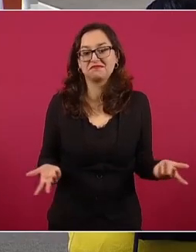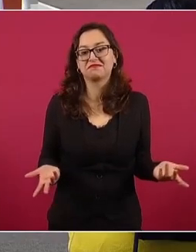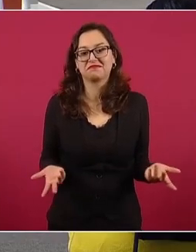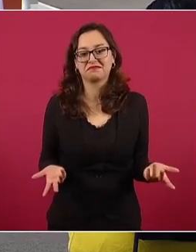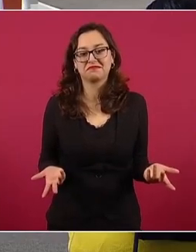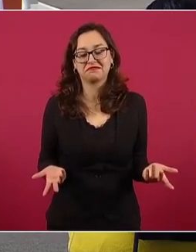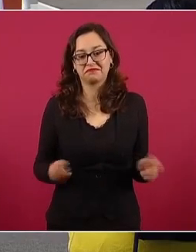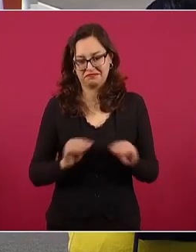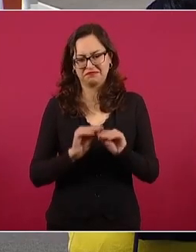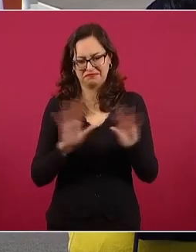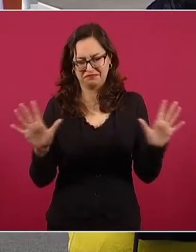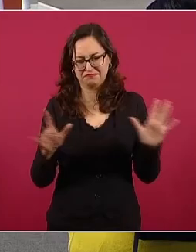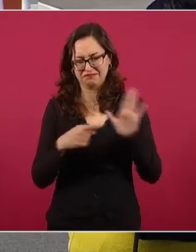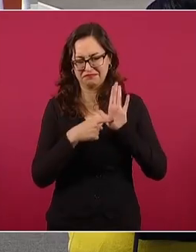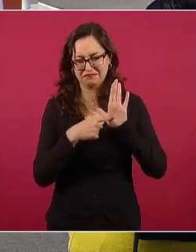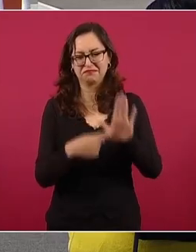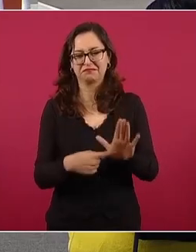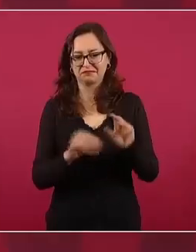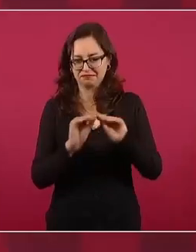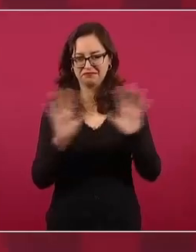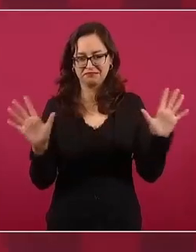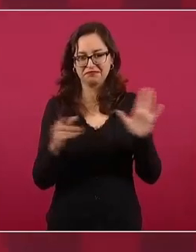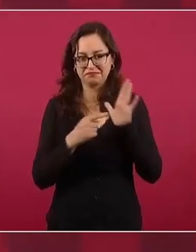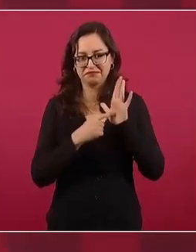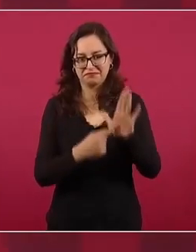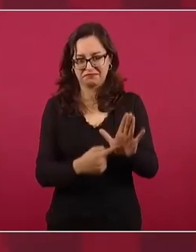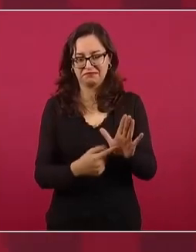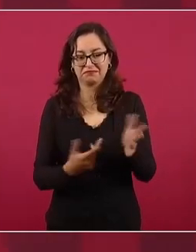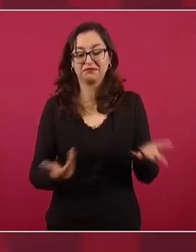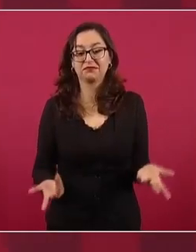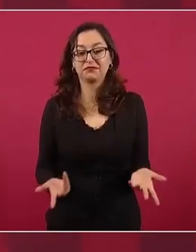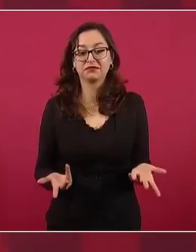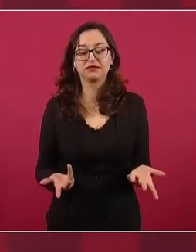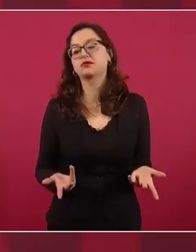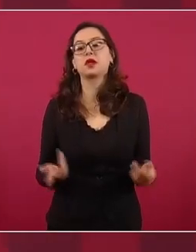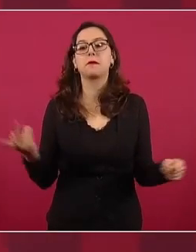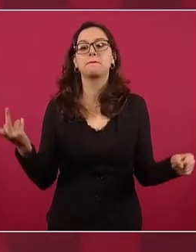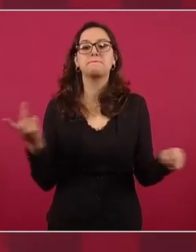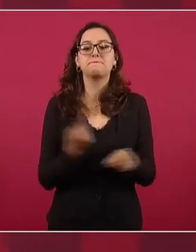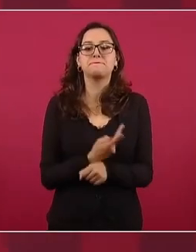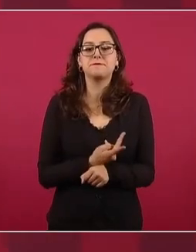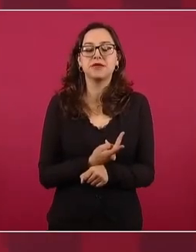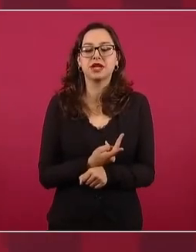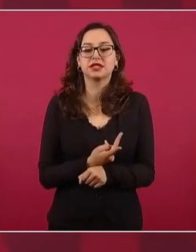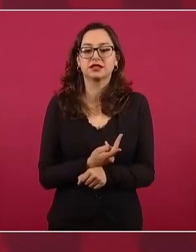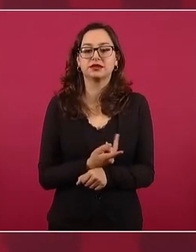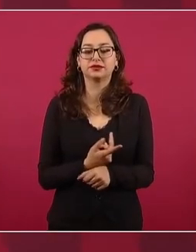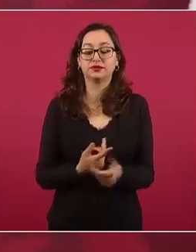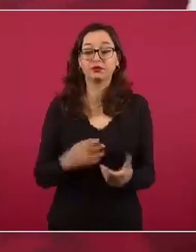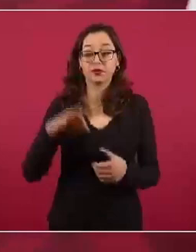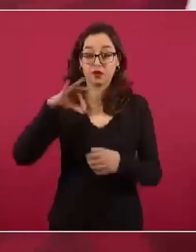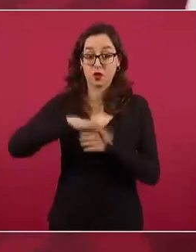no nos vamos a entender. Entonces, cuando vota el 40 por ciento del padrón,